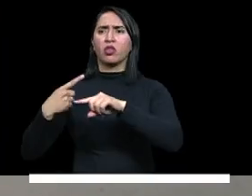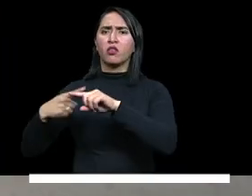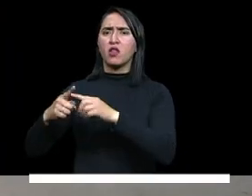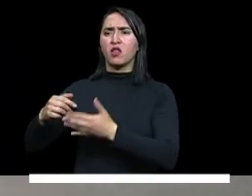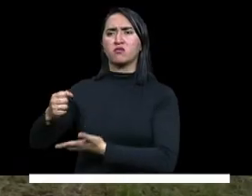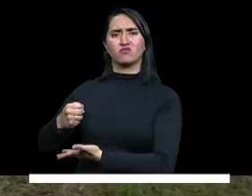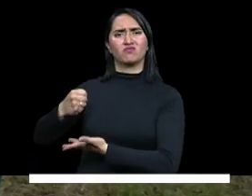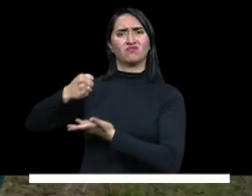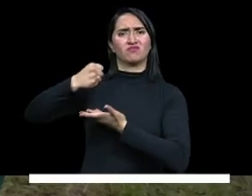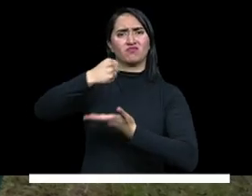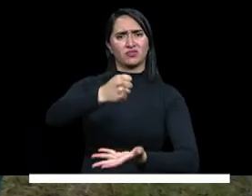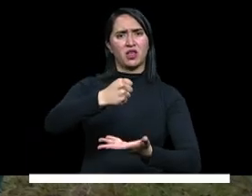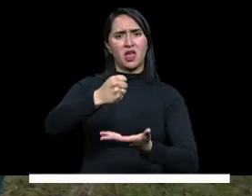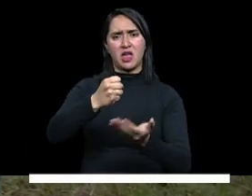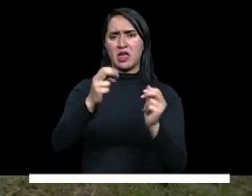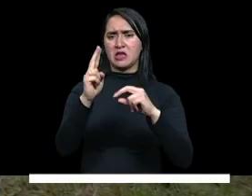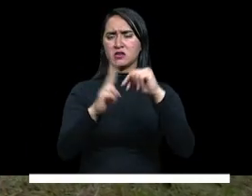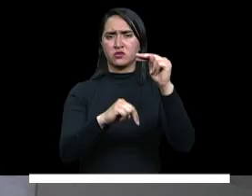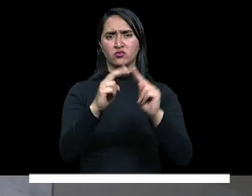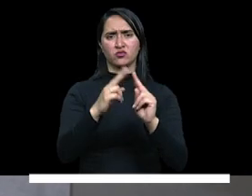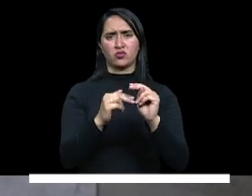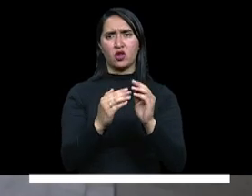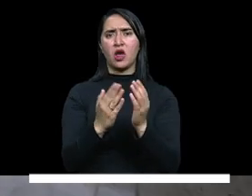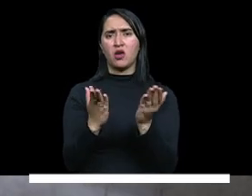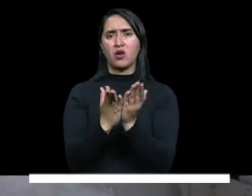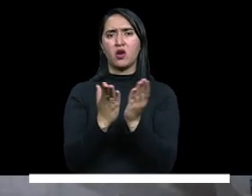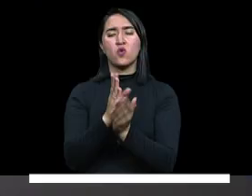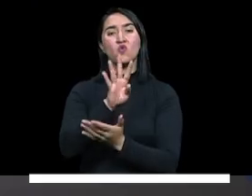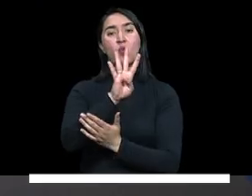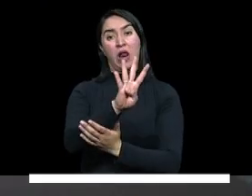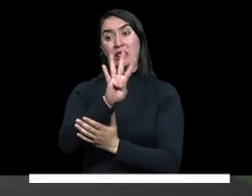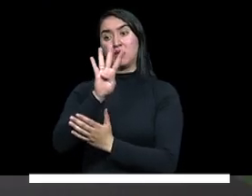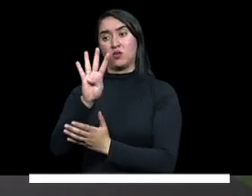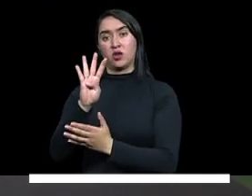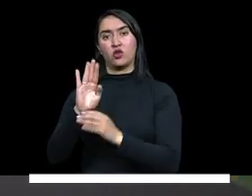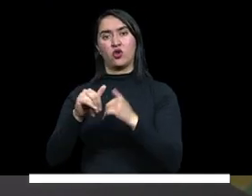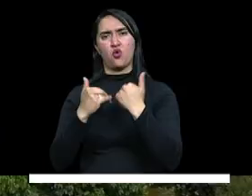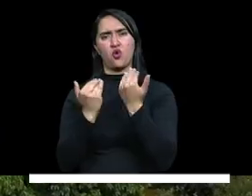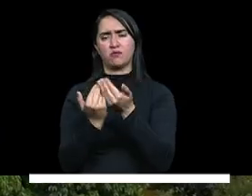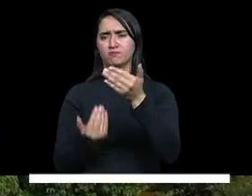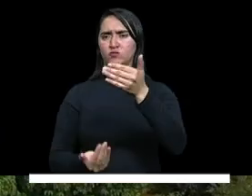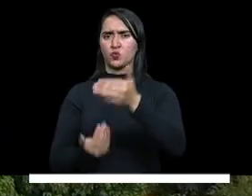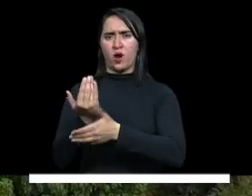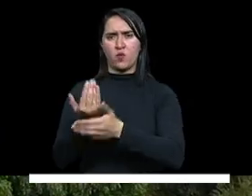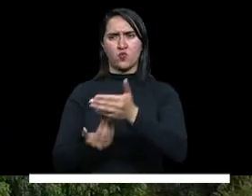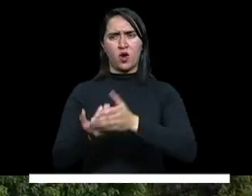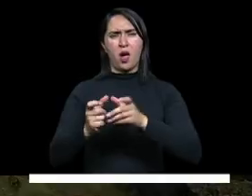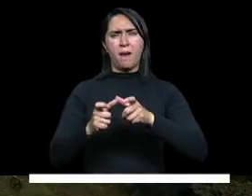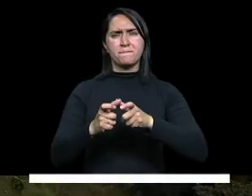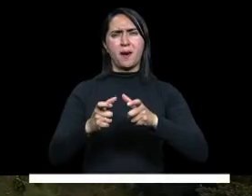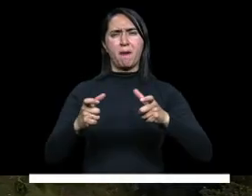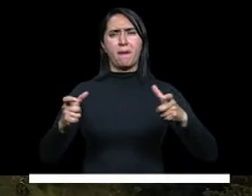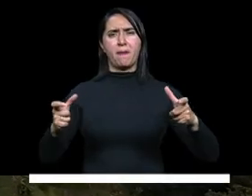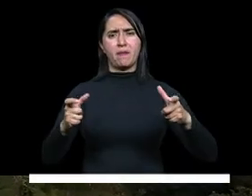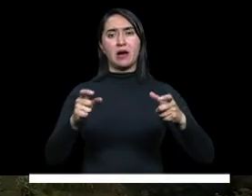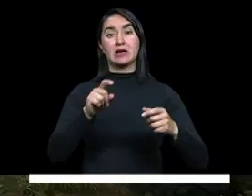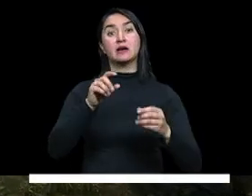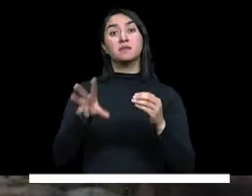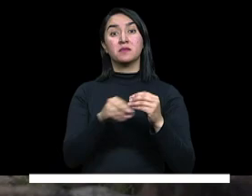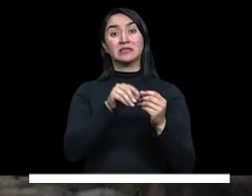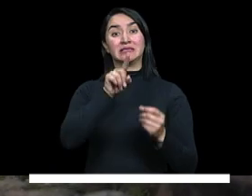de Financiamiento de Infraestructura Educativa, 44 colegios nuevos y ampliados y 144